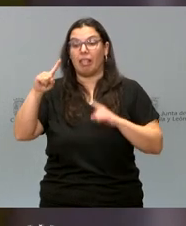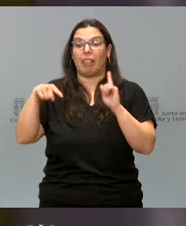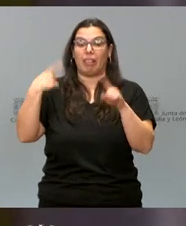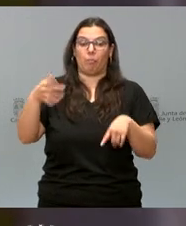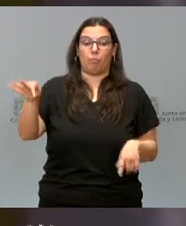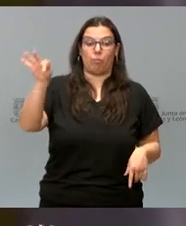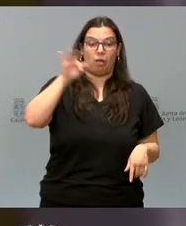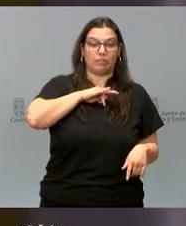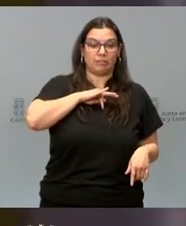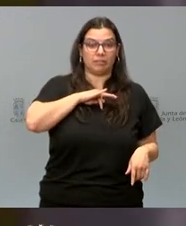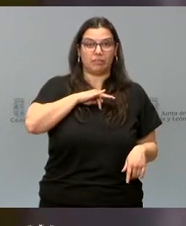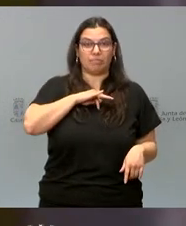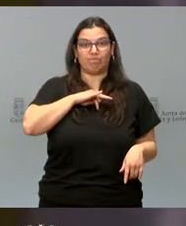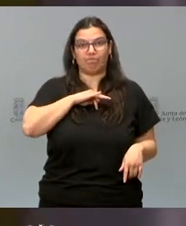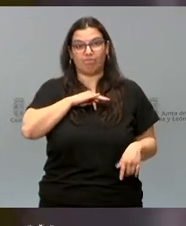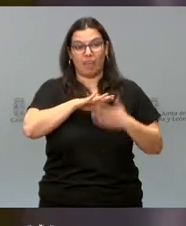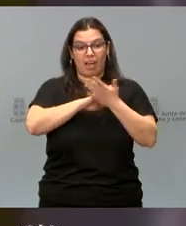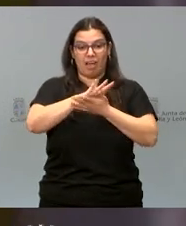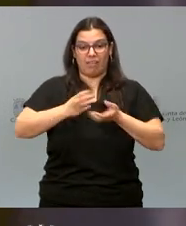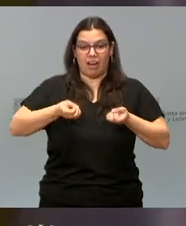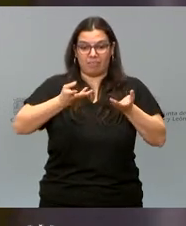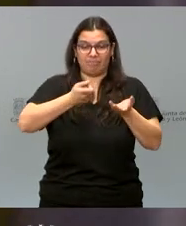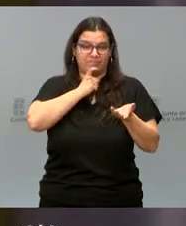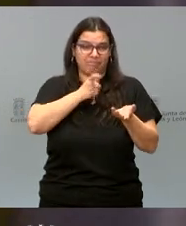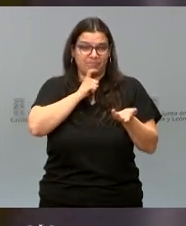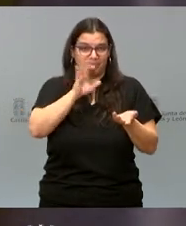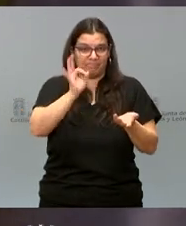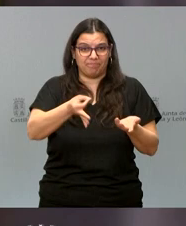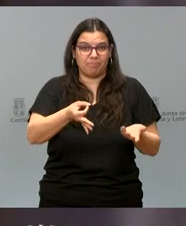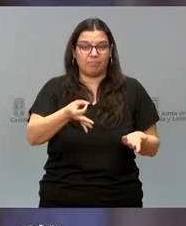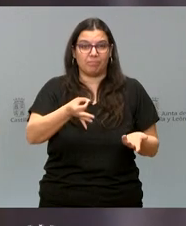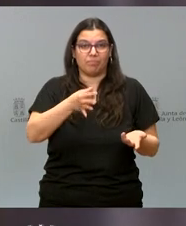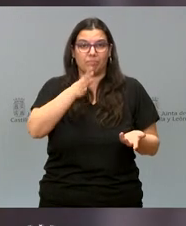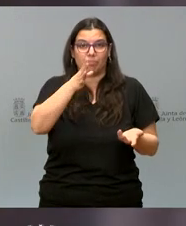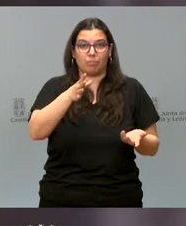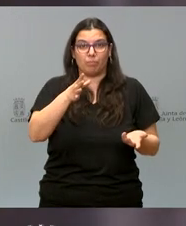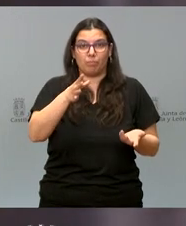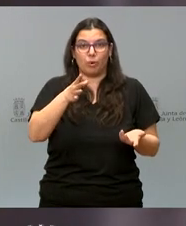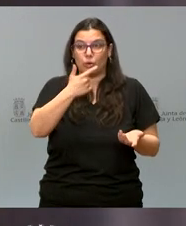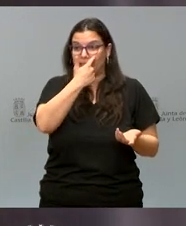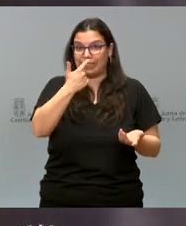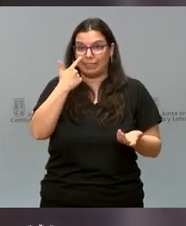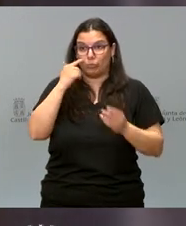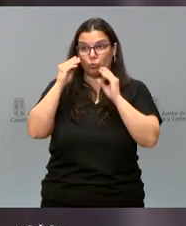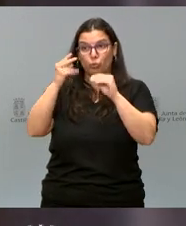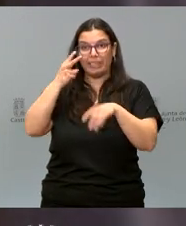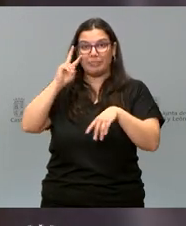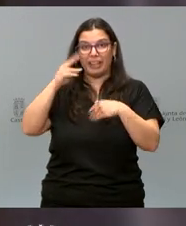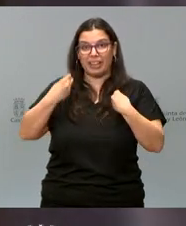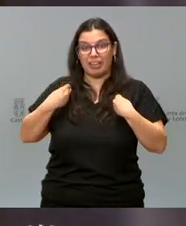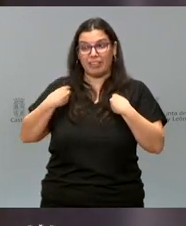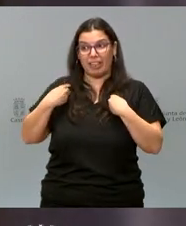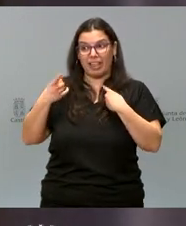hablar, porque tu testimonio de vida, la